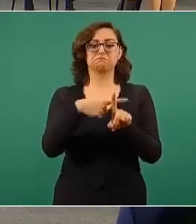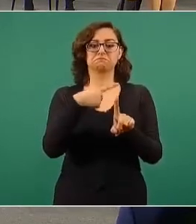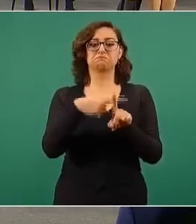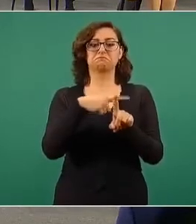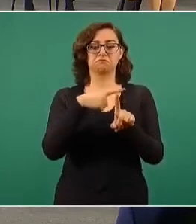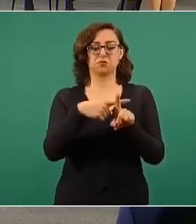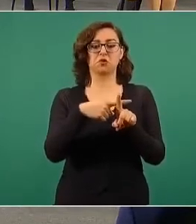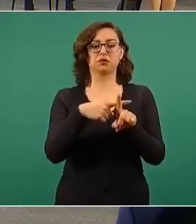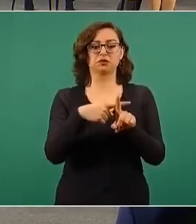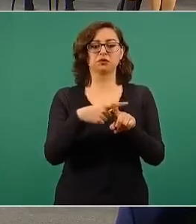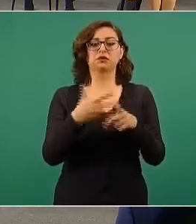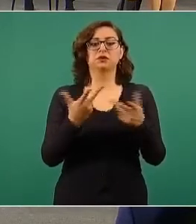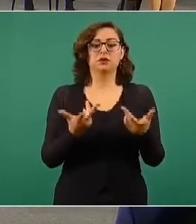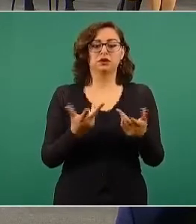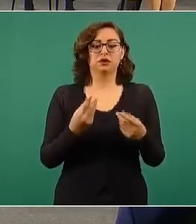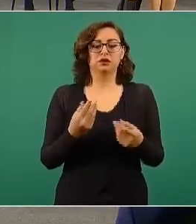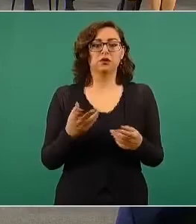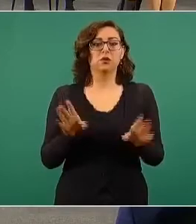es aire fresco.